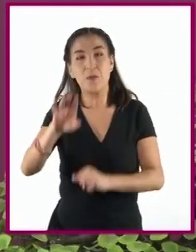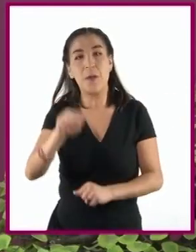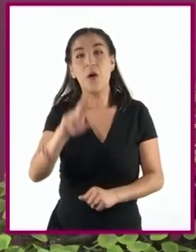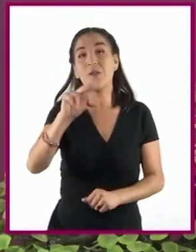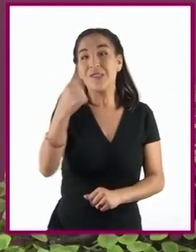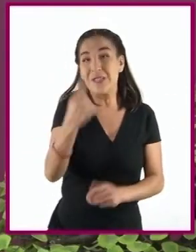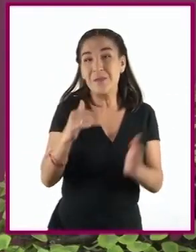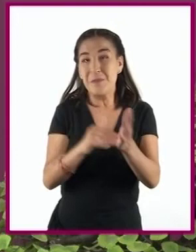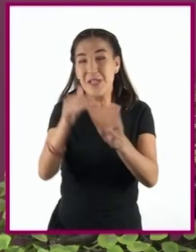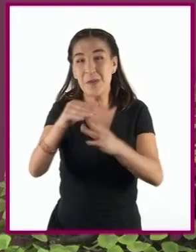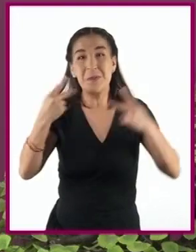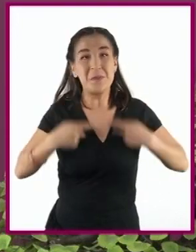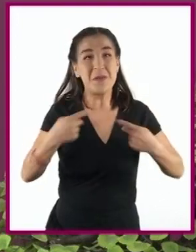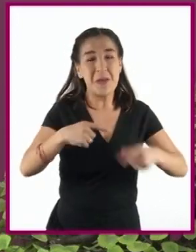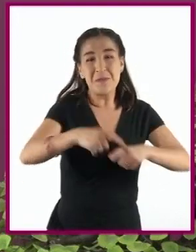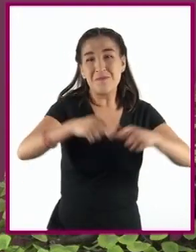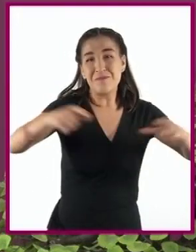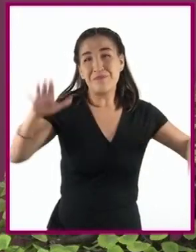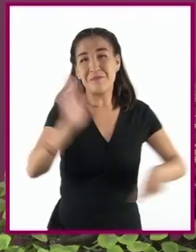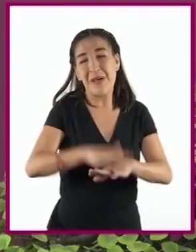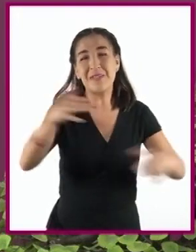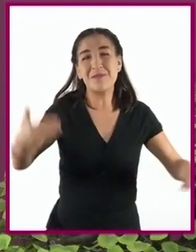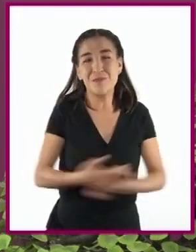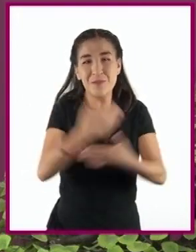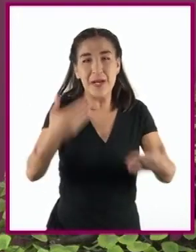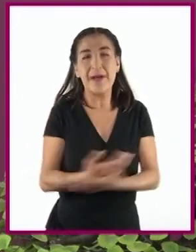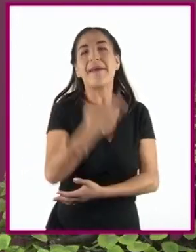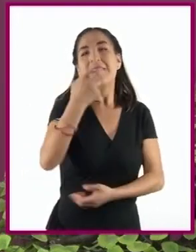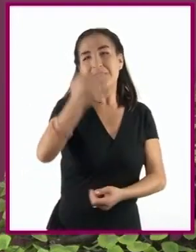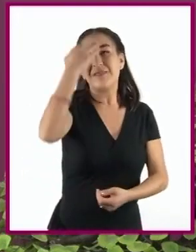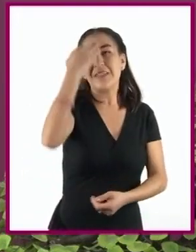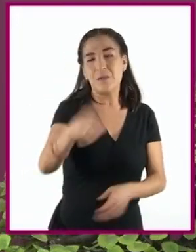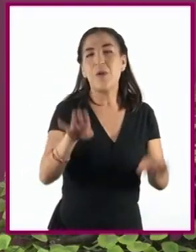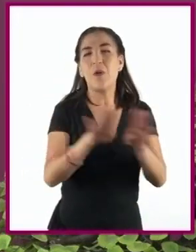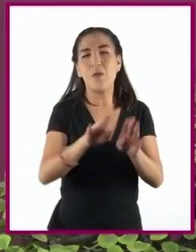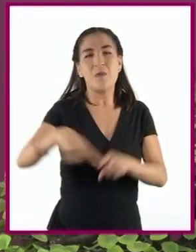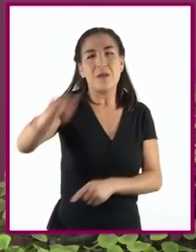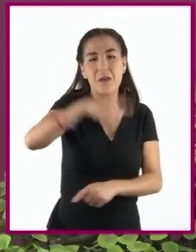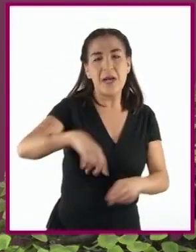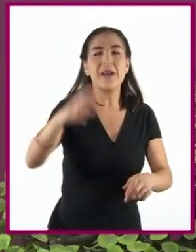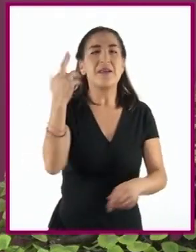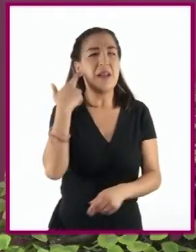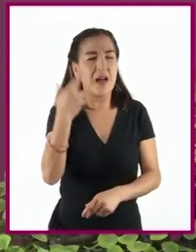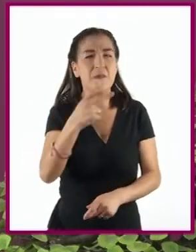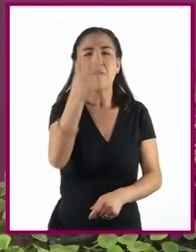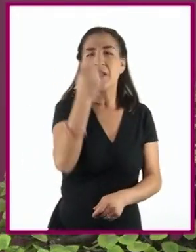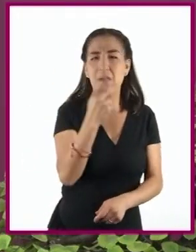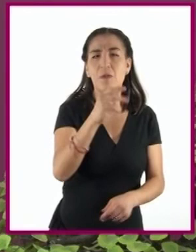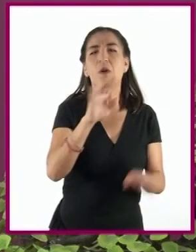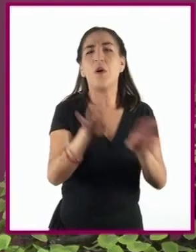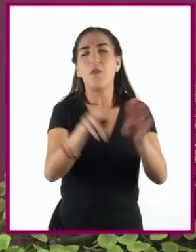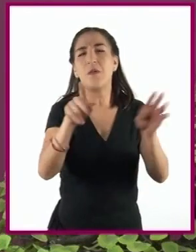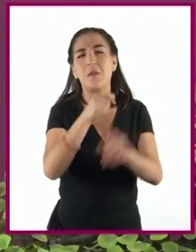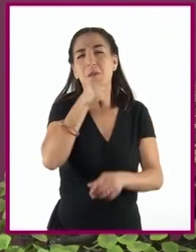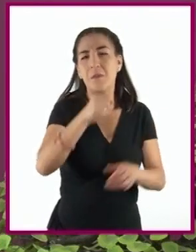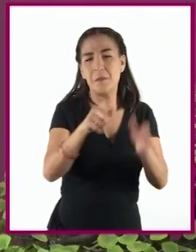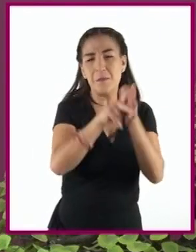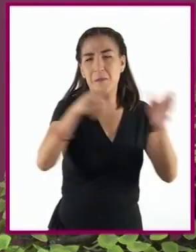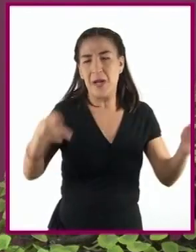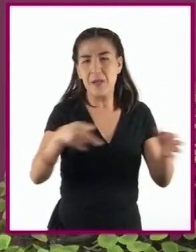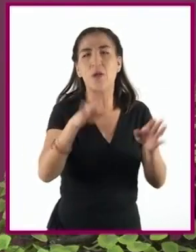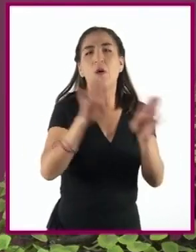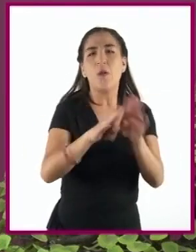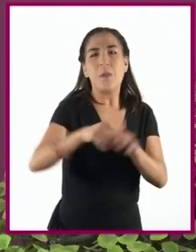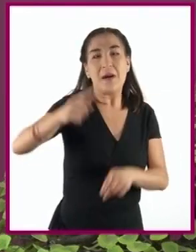también es una década en el que los medios de comunicación masiva radio y televisión fueron un eje